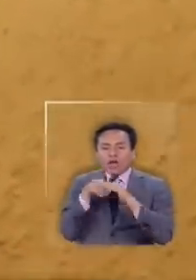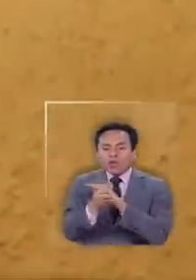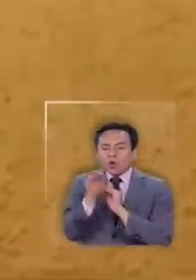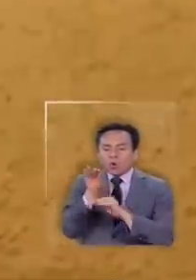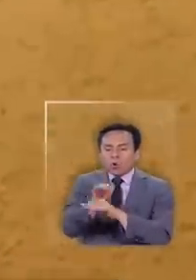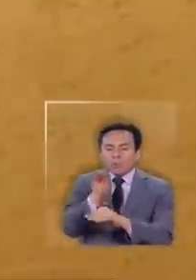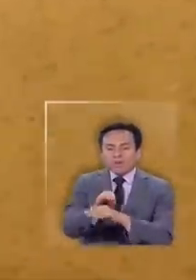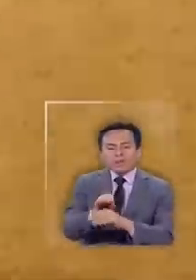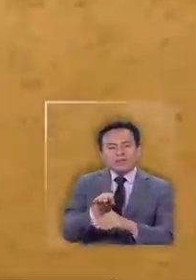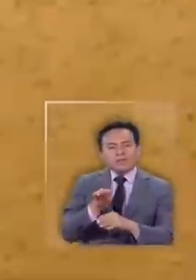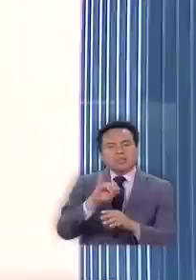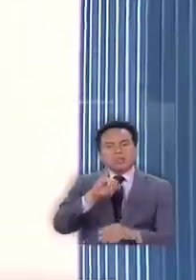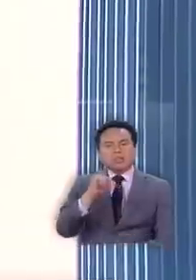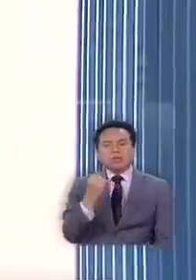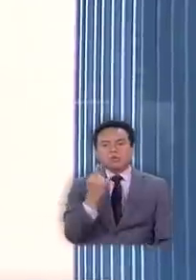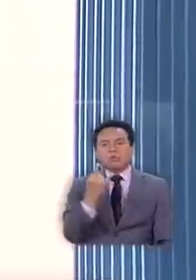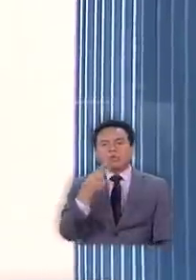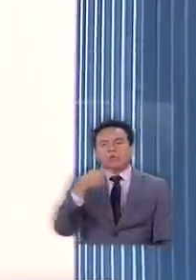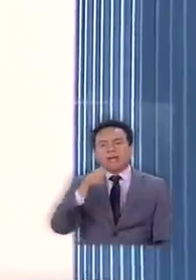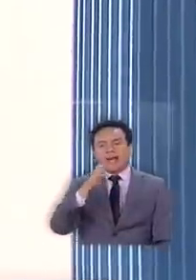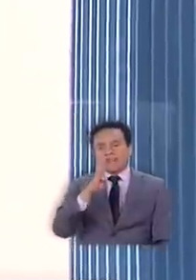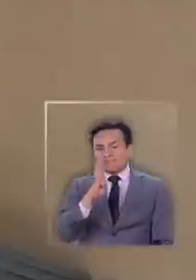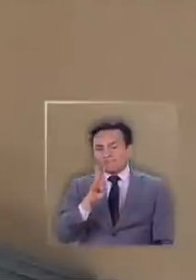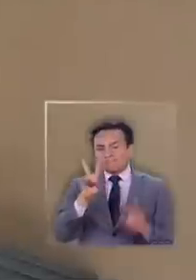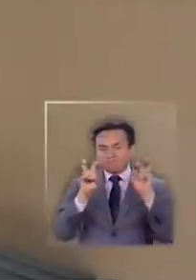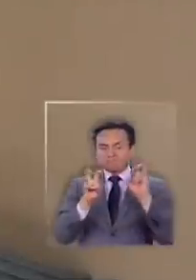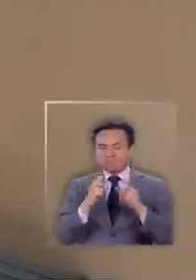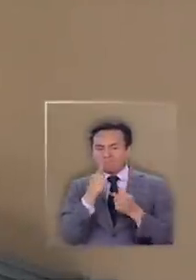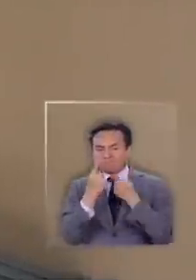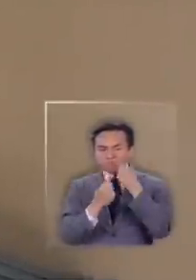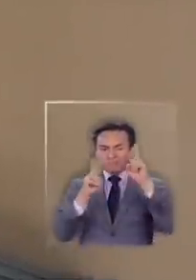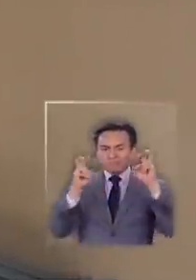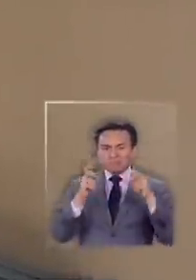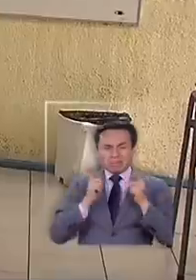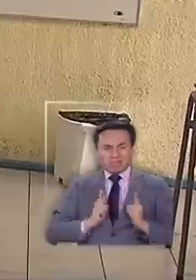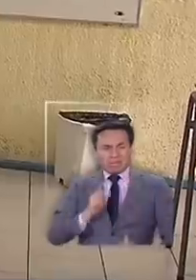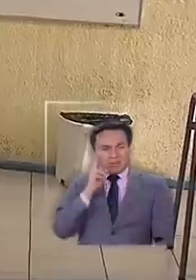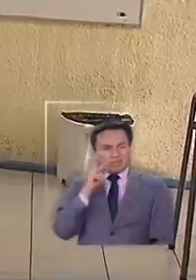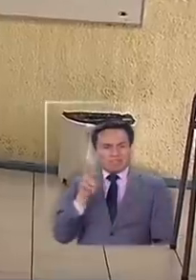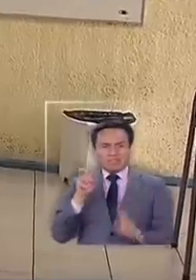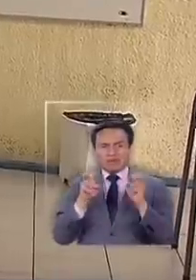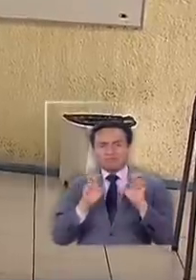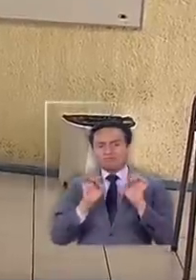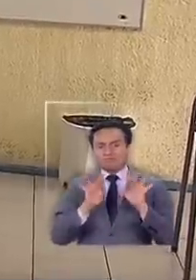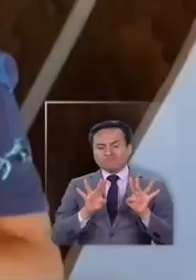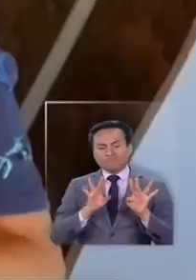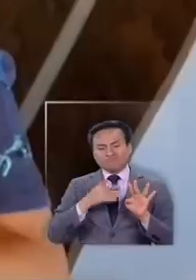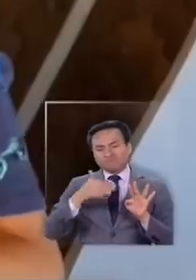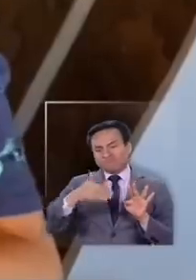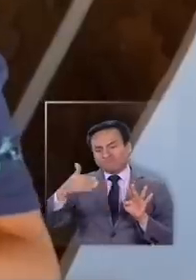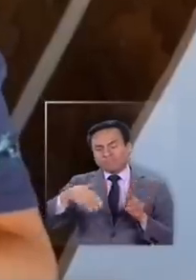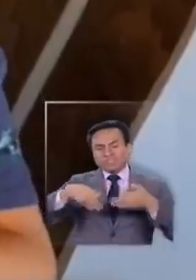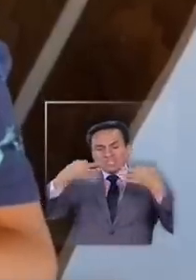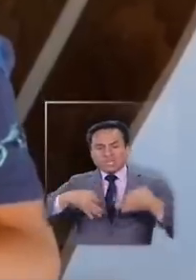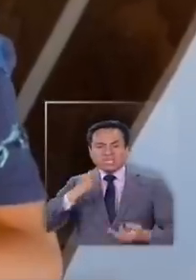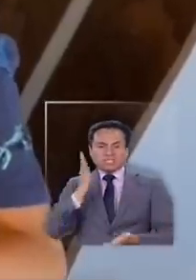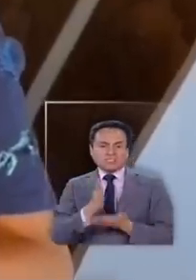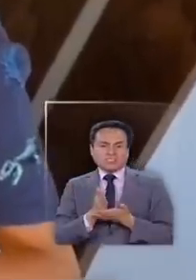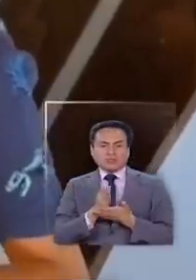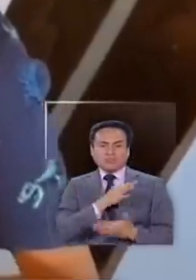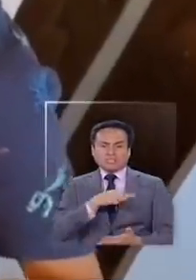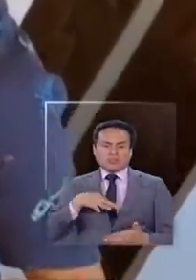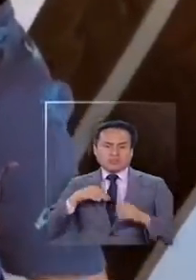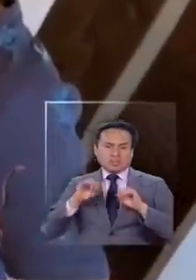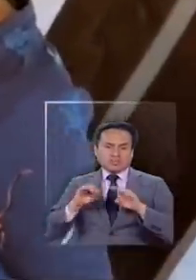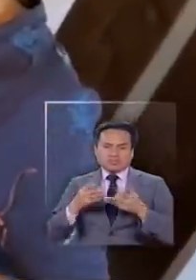les aporta el almuerzo a través de Junaer. Cuestionamientos frente a las vacaciones en abril que no parecen modificar el curso de lo decidido por el Ministerio de